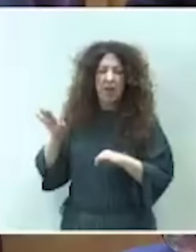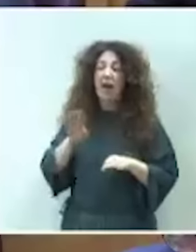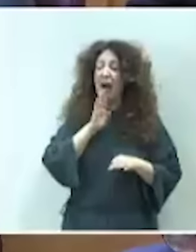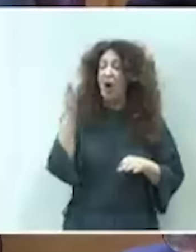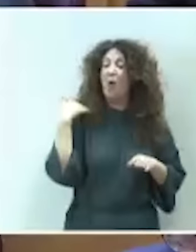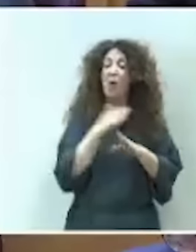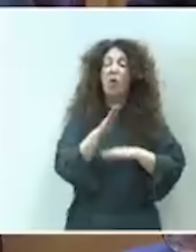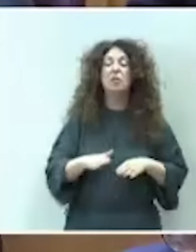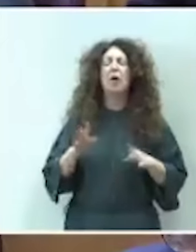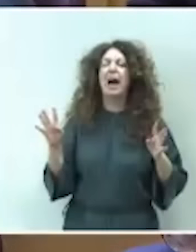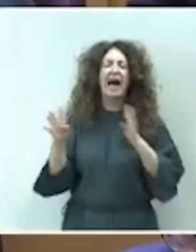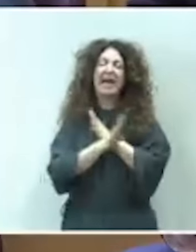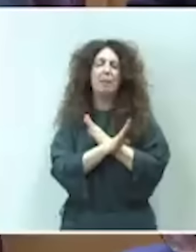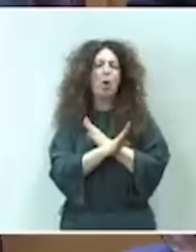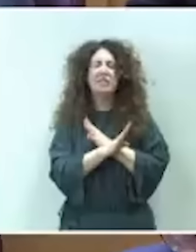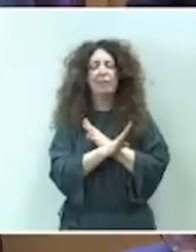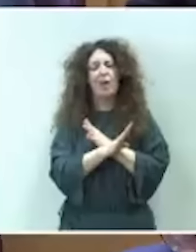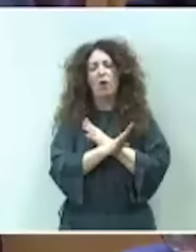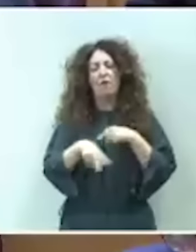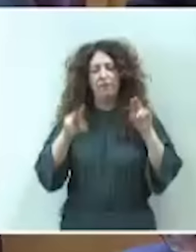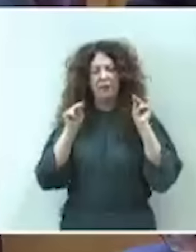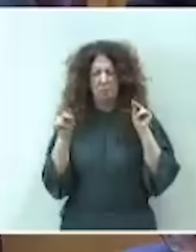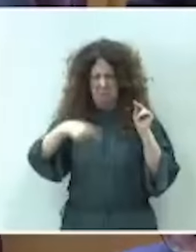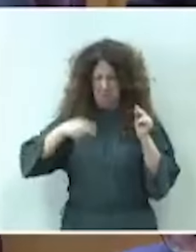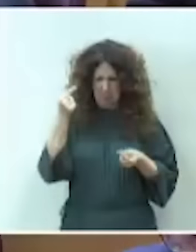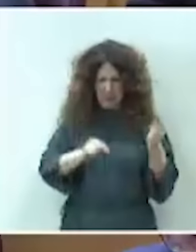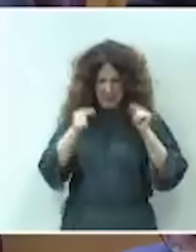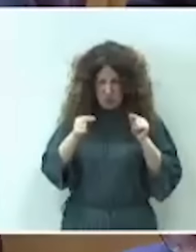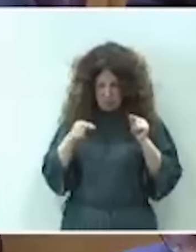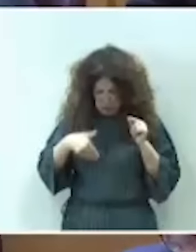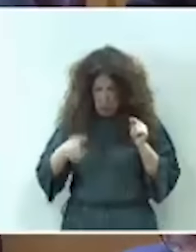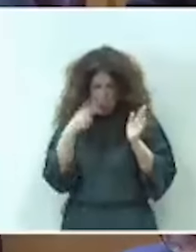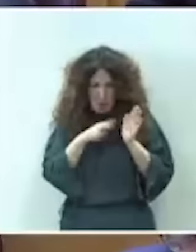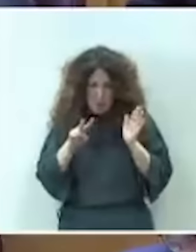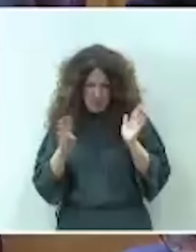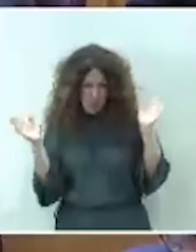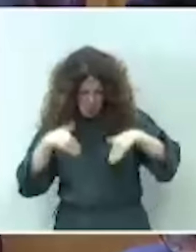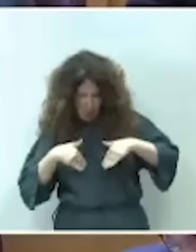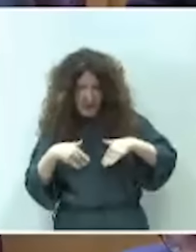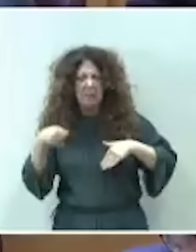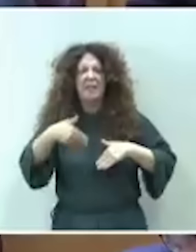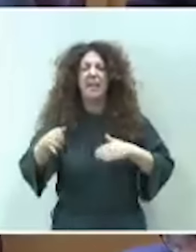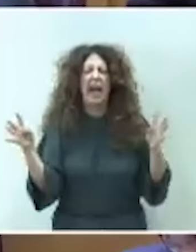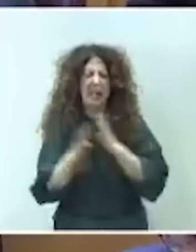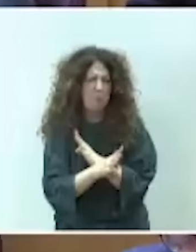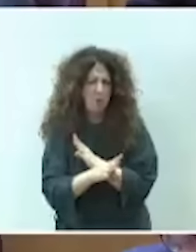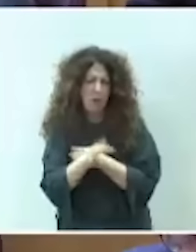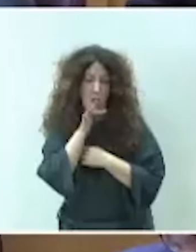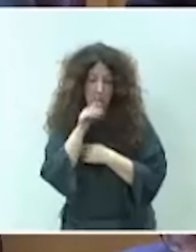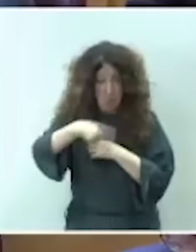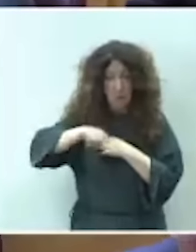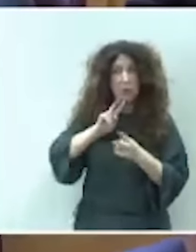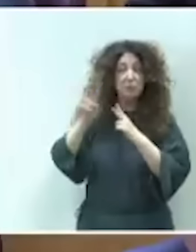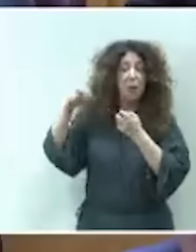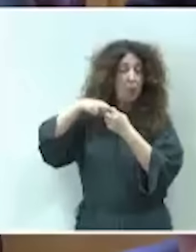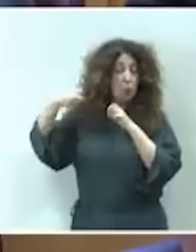que eliminarían la tasa de reposición en efectivos, pero si ni siquiera tienen presupuesto para el año 2024. Ya le dije en comisión, se lo han dicho y a Bruselas tienen la